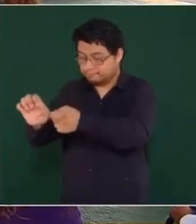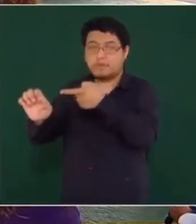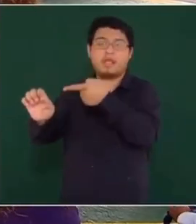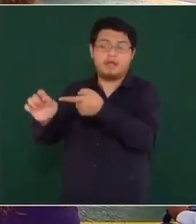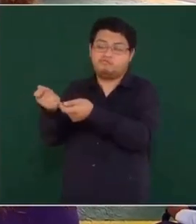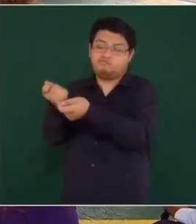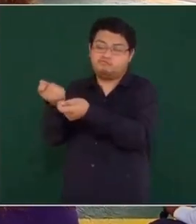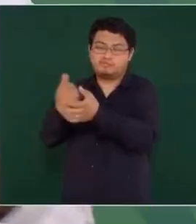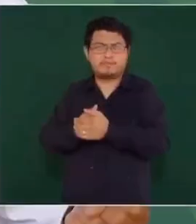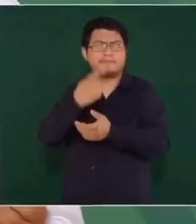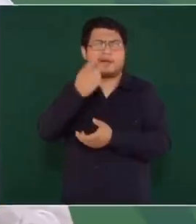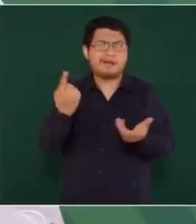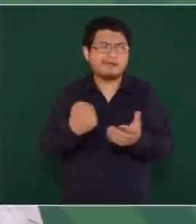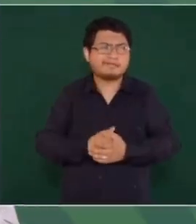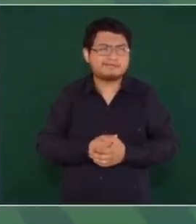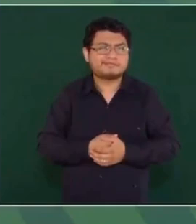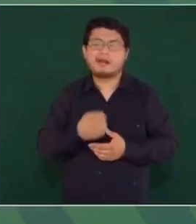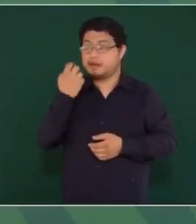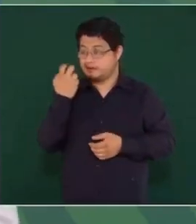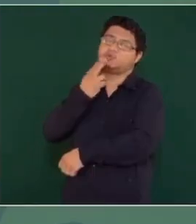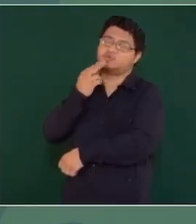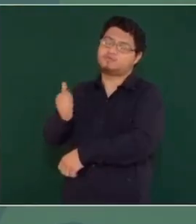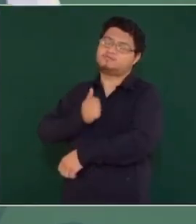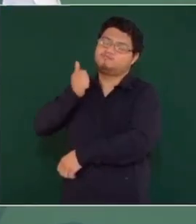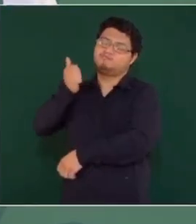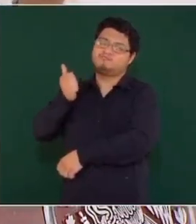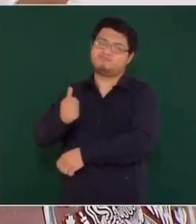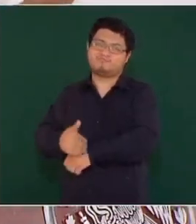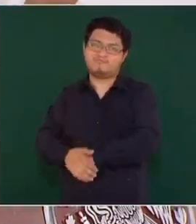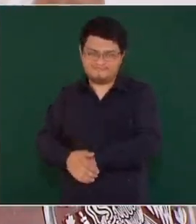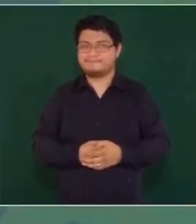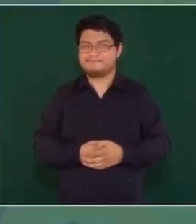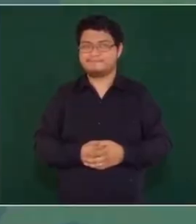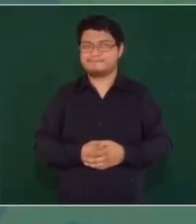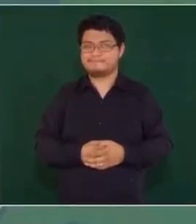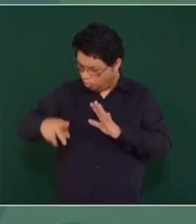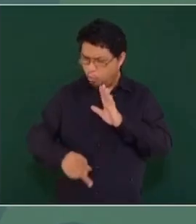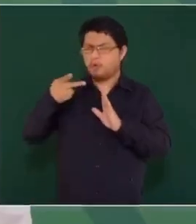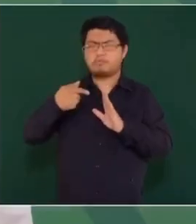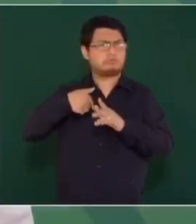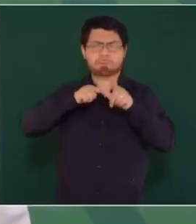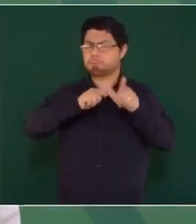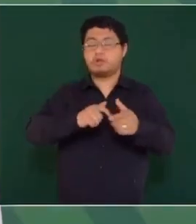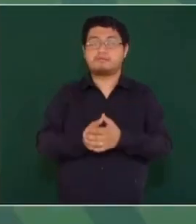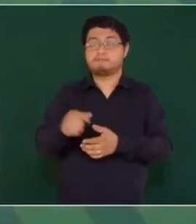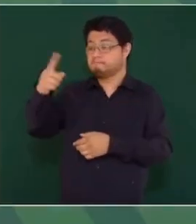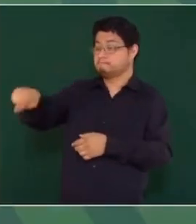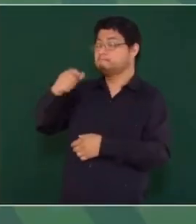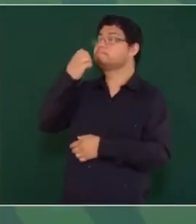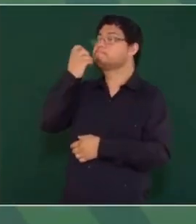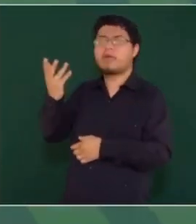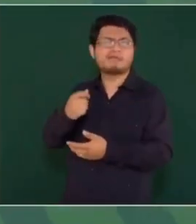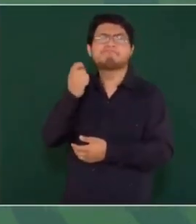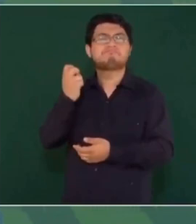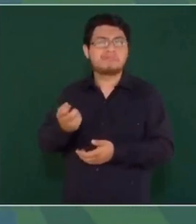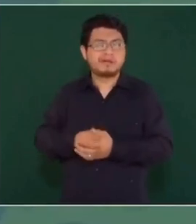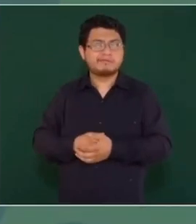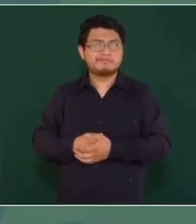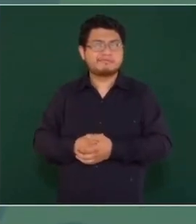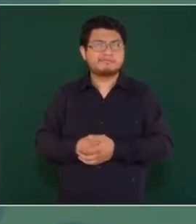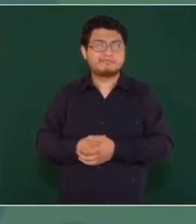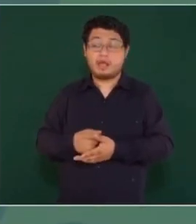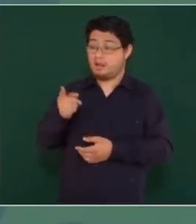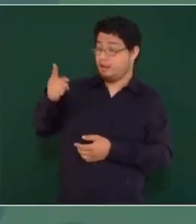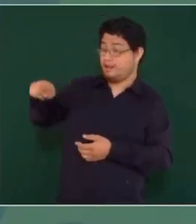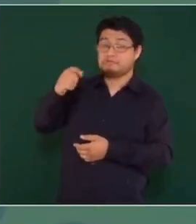para que de esa forma puedan ellos sacar ventaja comprando votos. Ellos quieren Kratos,